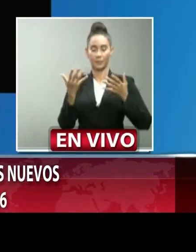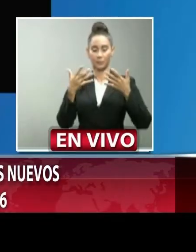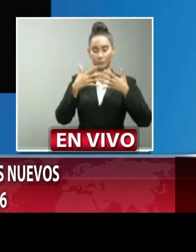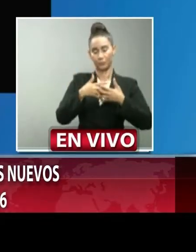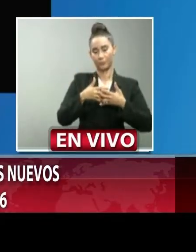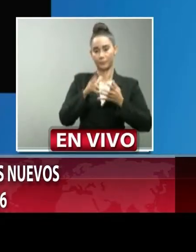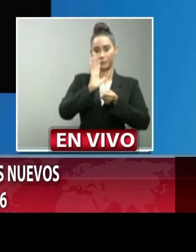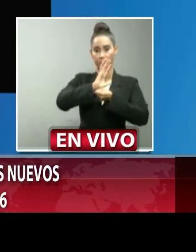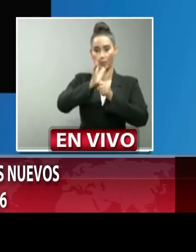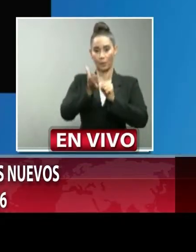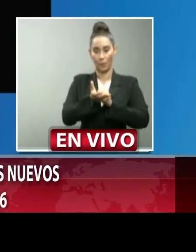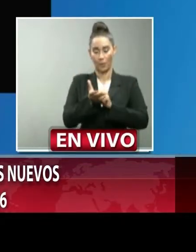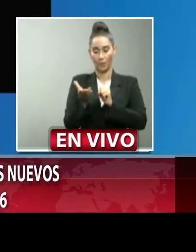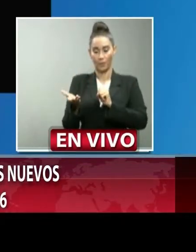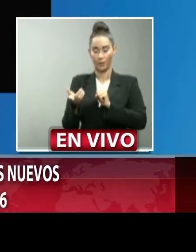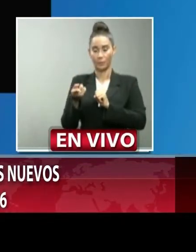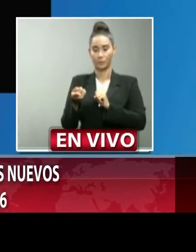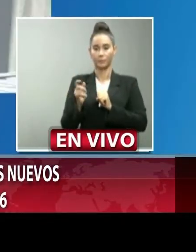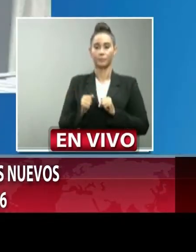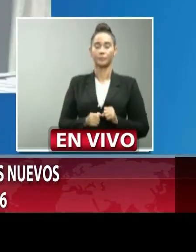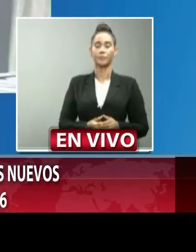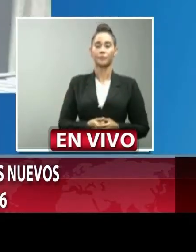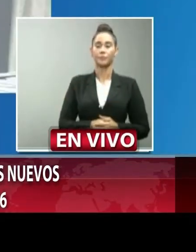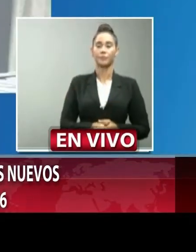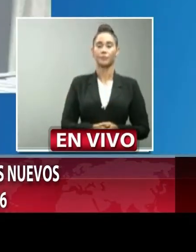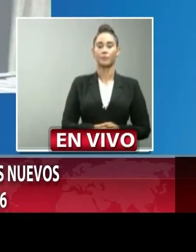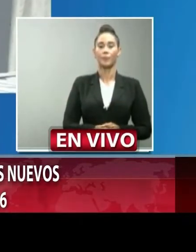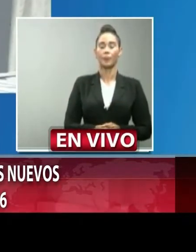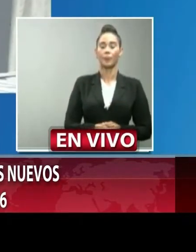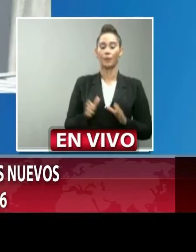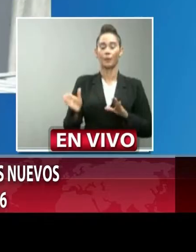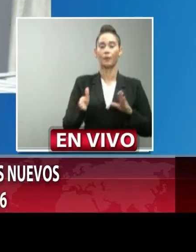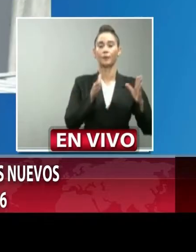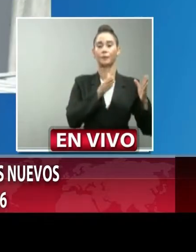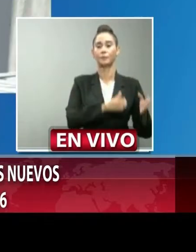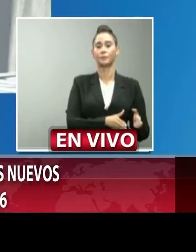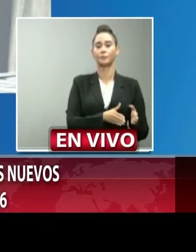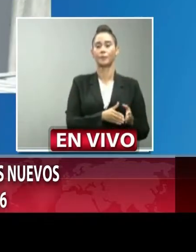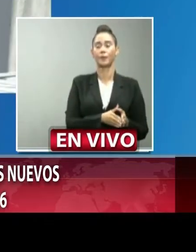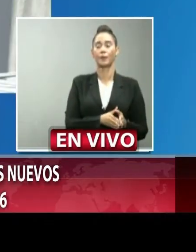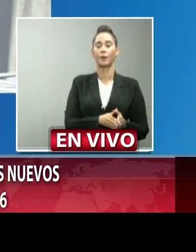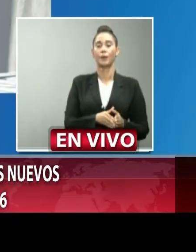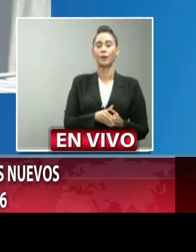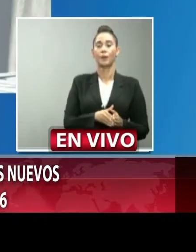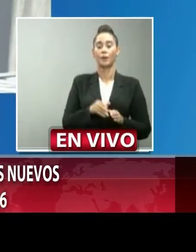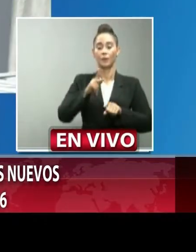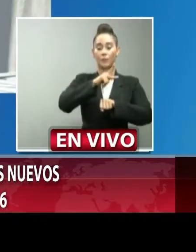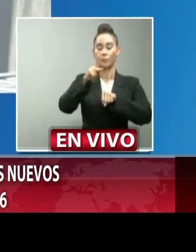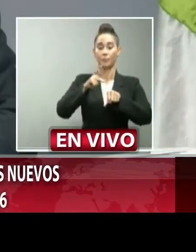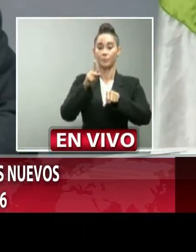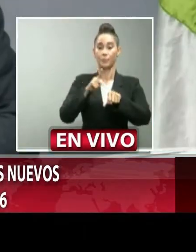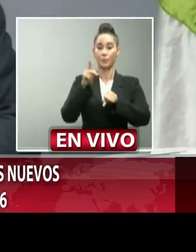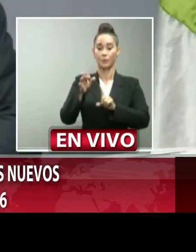o clínicos pasamos a dar lectura a los principales